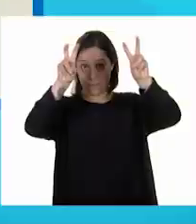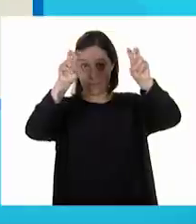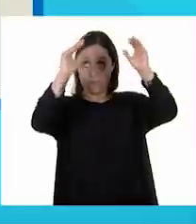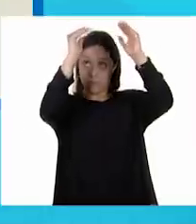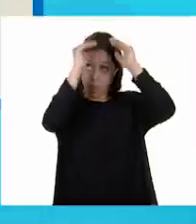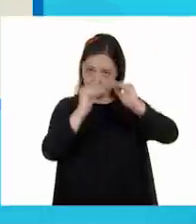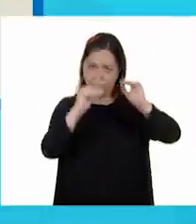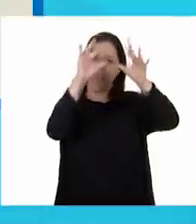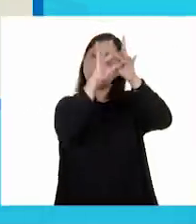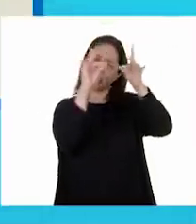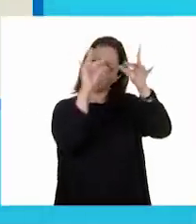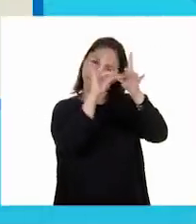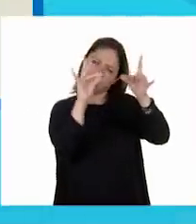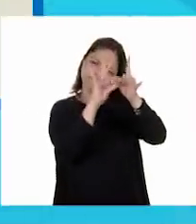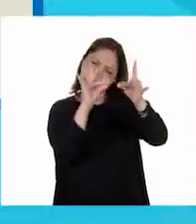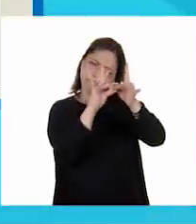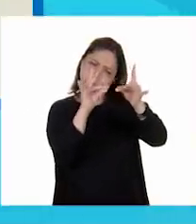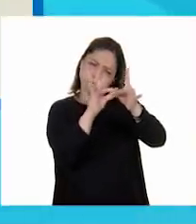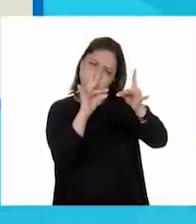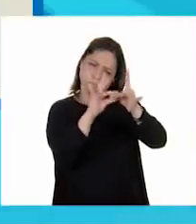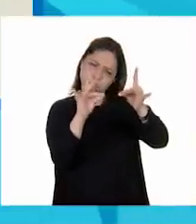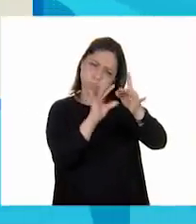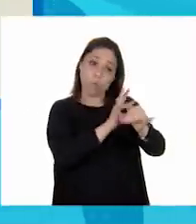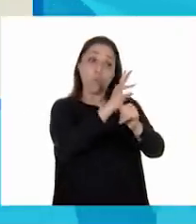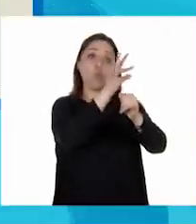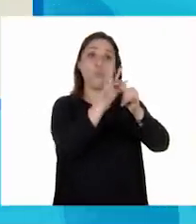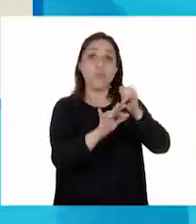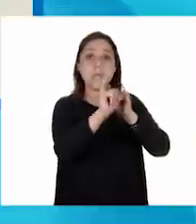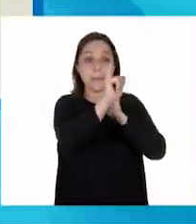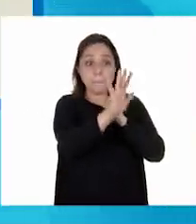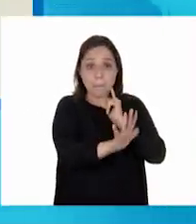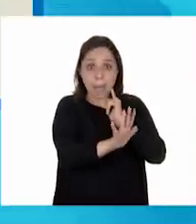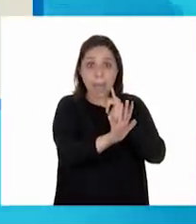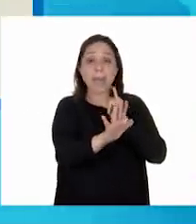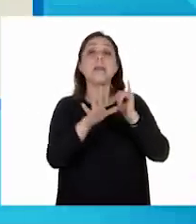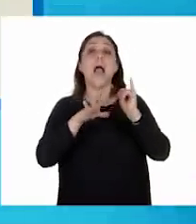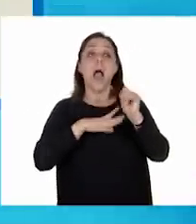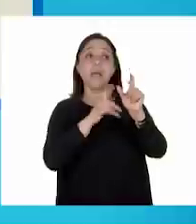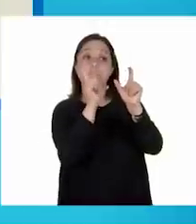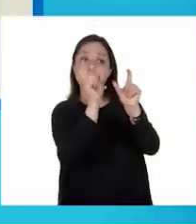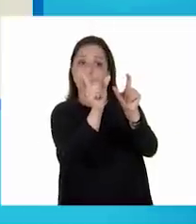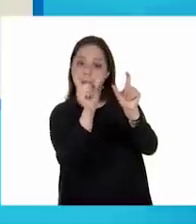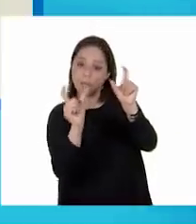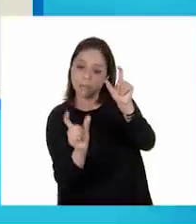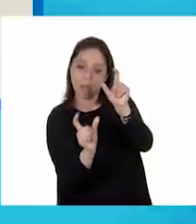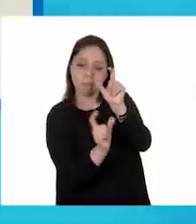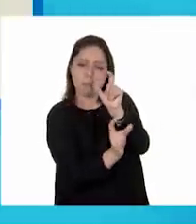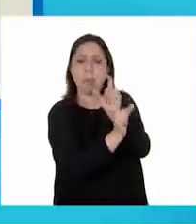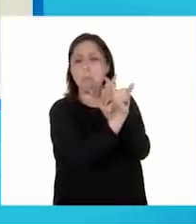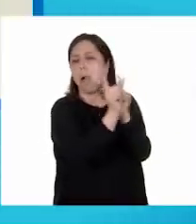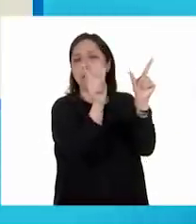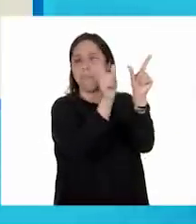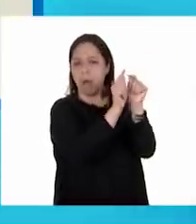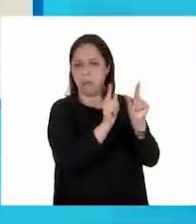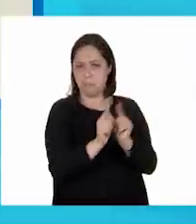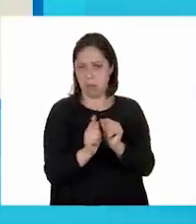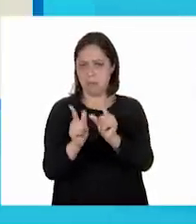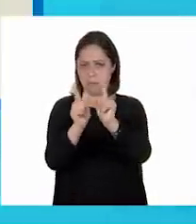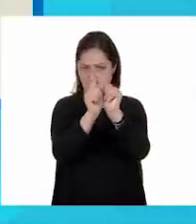está el contenido o el texto, está la imagen acompañada también de una explicación. Entonces,